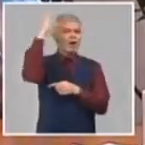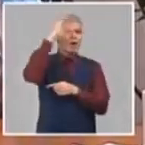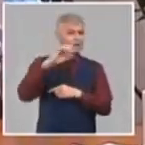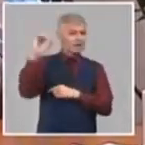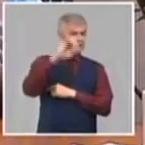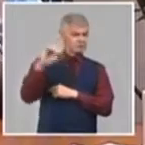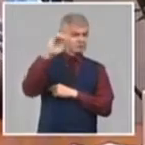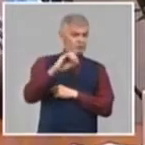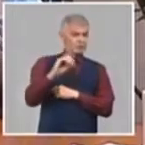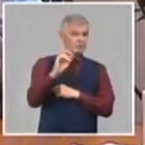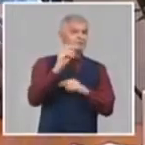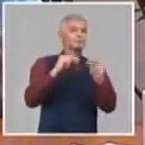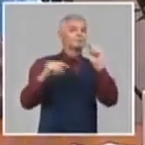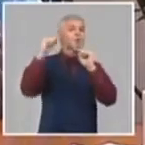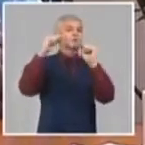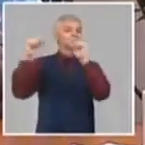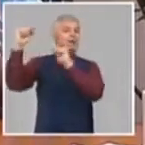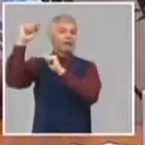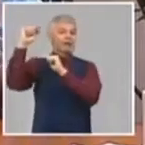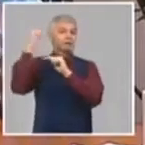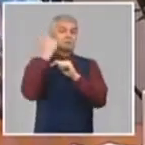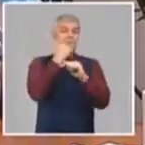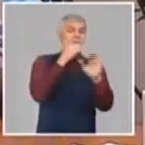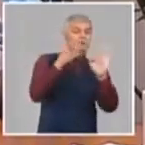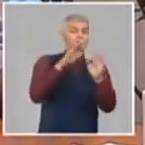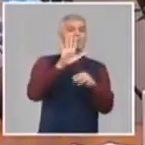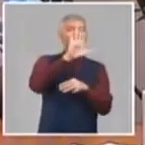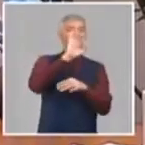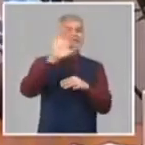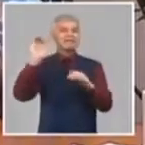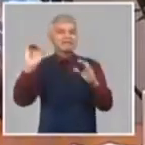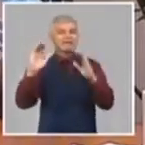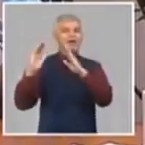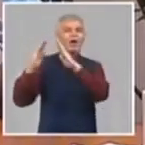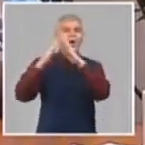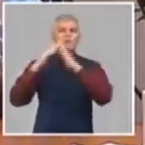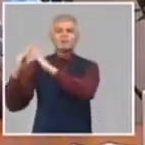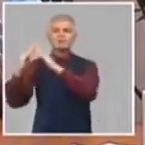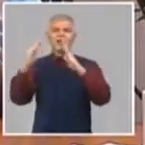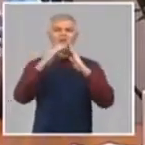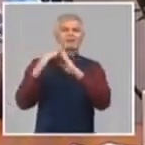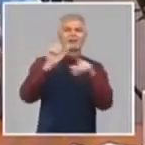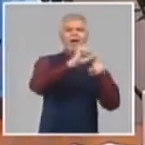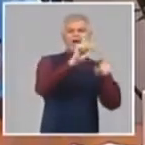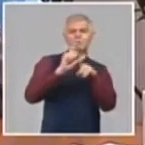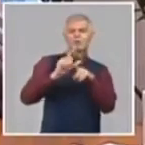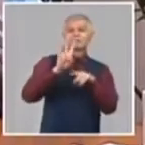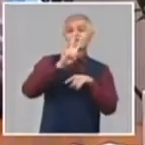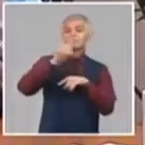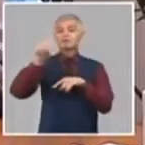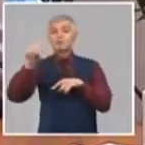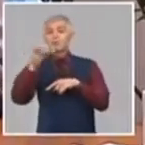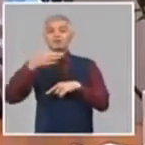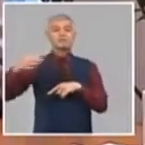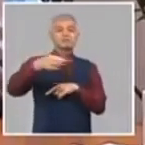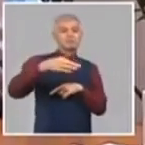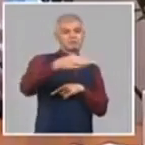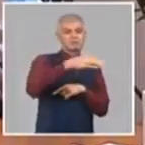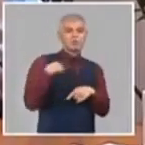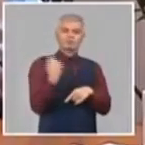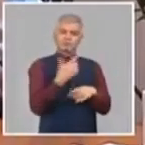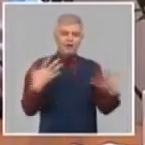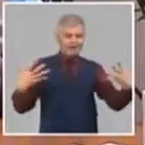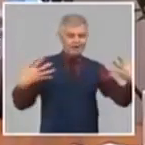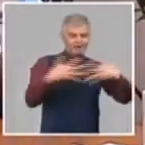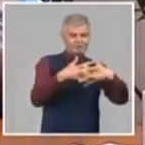que tenemos más de 500 comunidades y bateyes y 31 municipios, en los cuales nos vinculamos con la alimentación de la población.